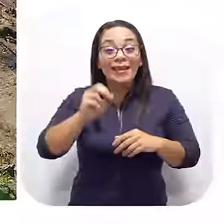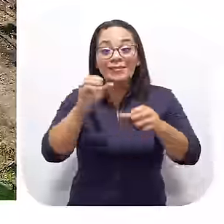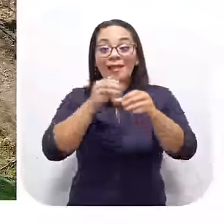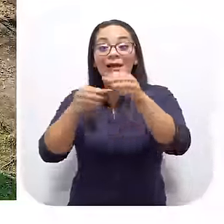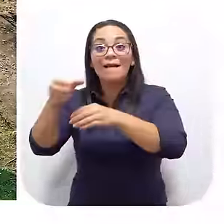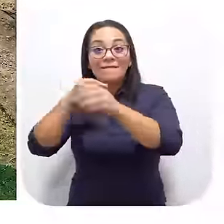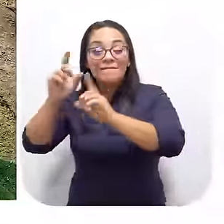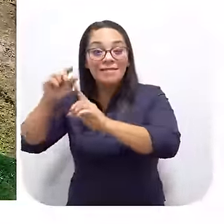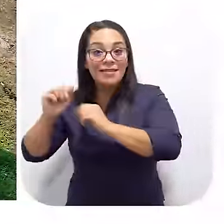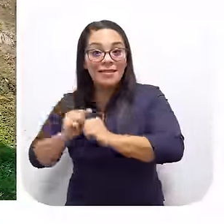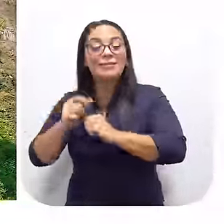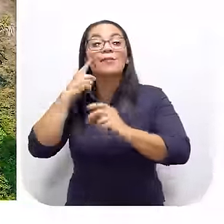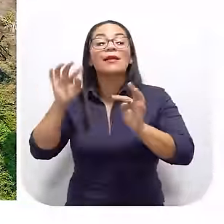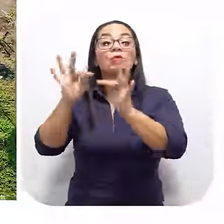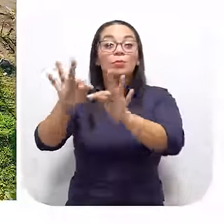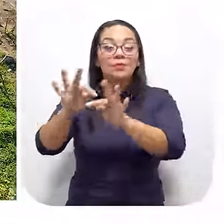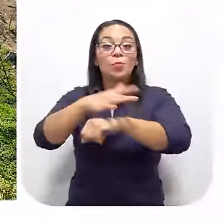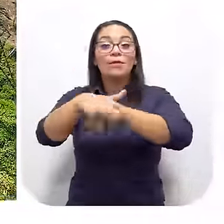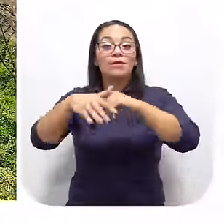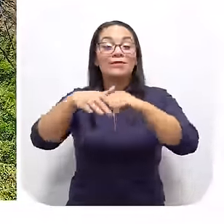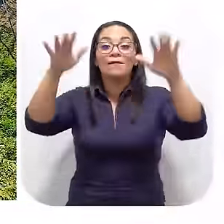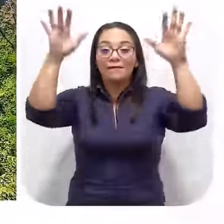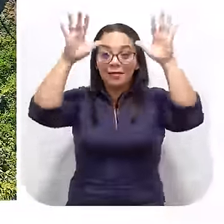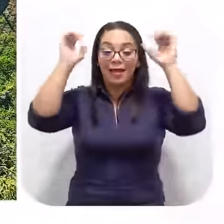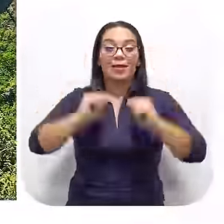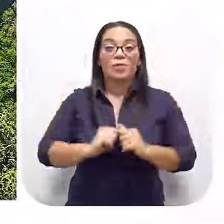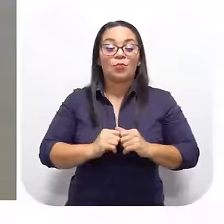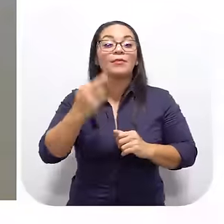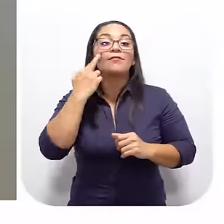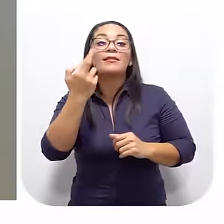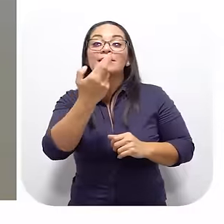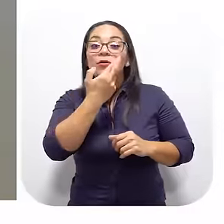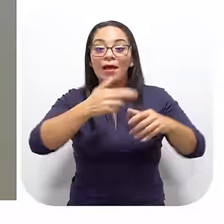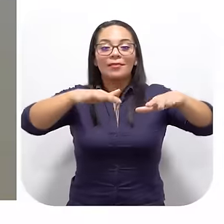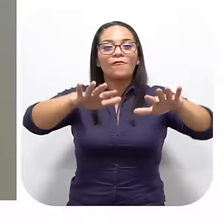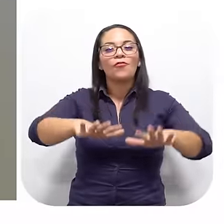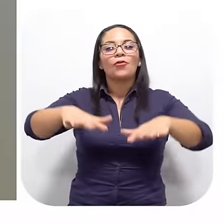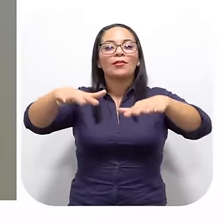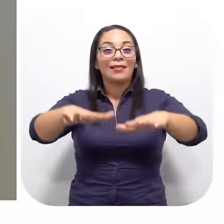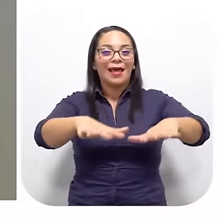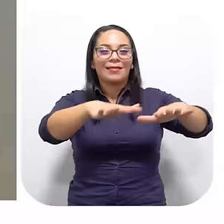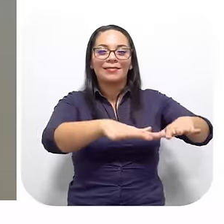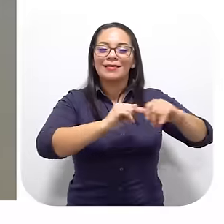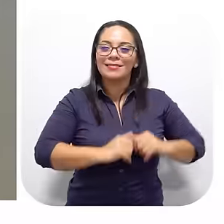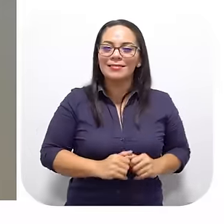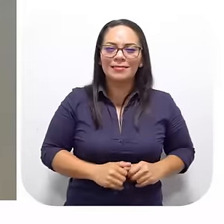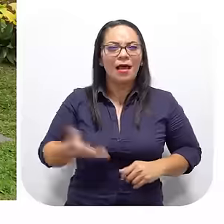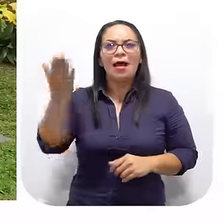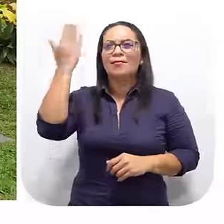Yendo De 30 Cabinas De turismo Envenado Nada más De restaurantes Flotantes